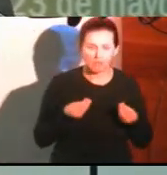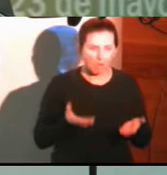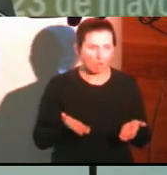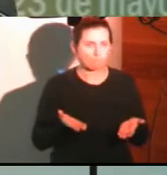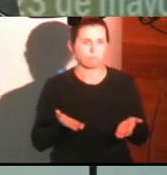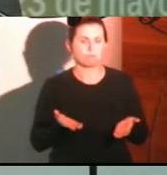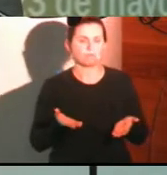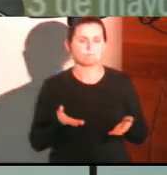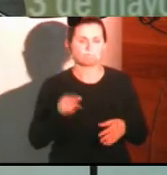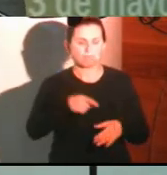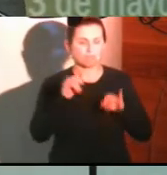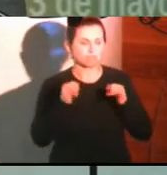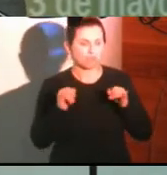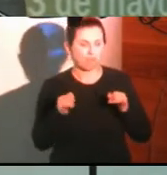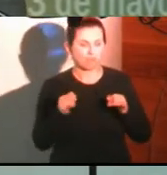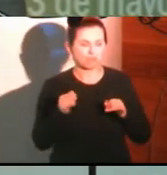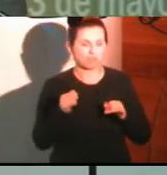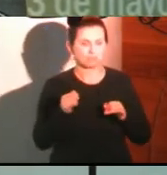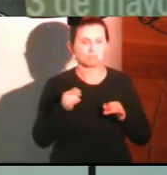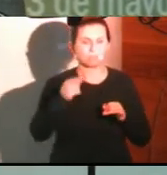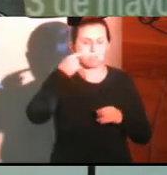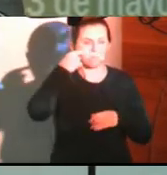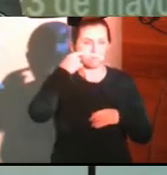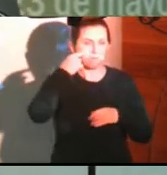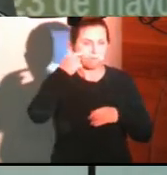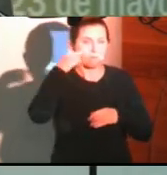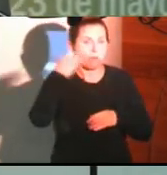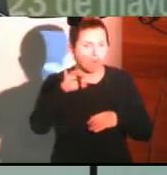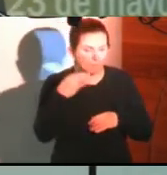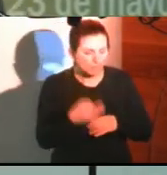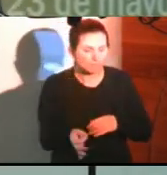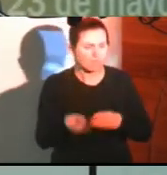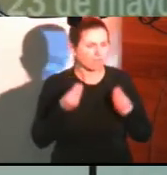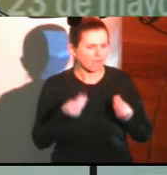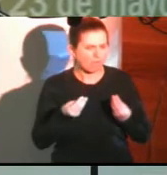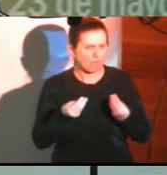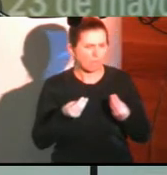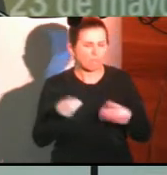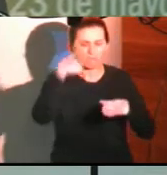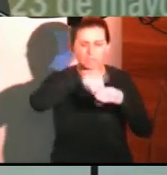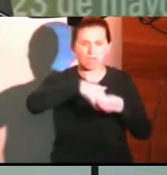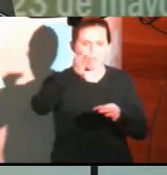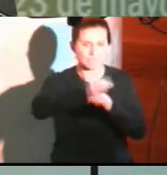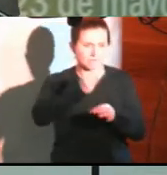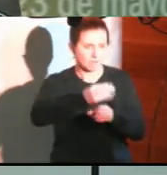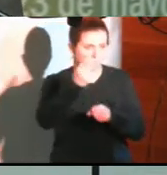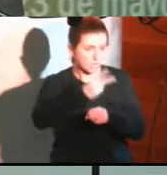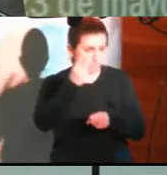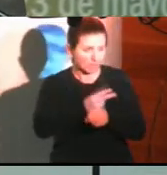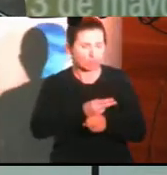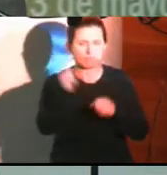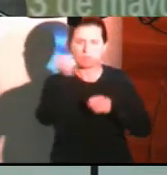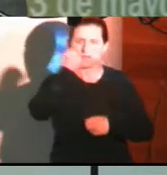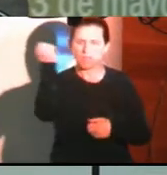oportunidades a través de la educación, estamos hablando de la educación pública, estamos hablando de ese entusiasmo y de esa